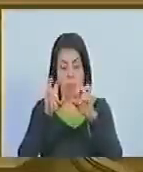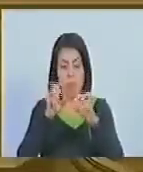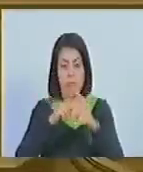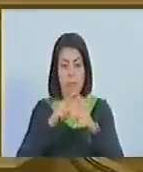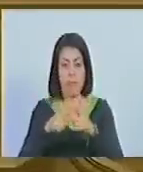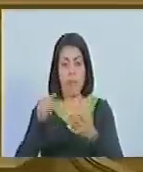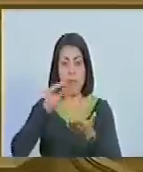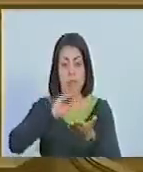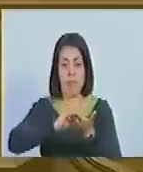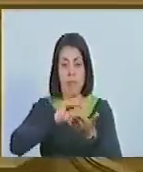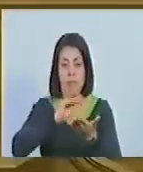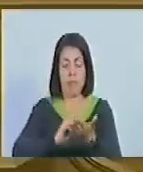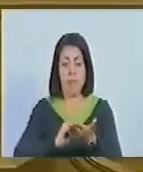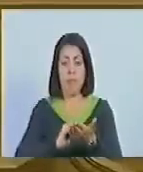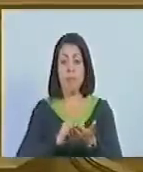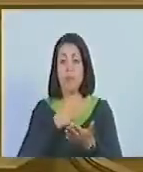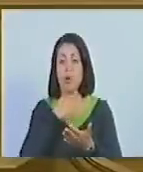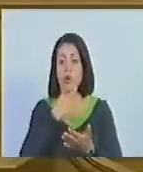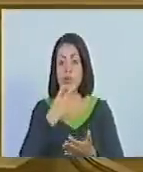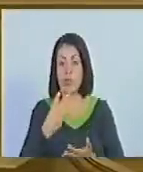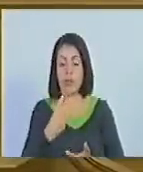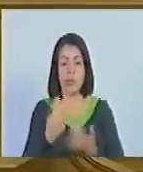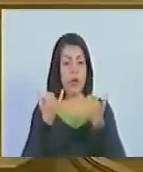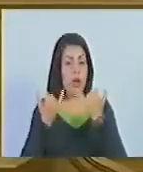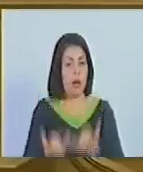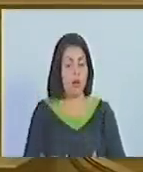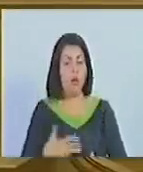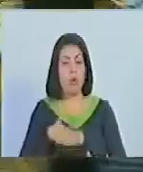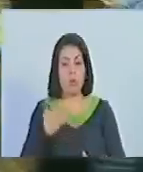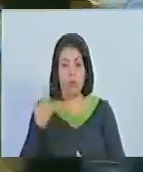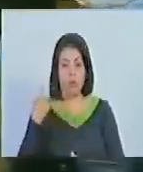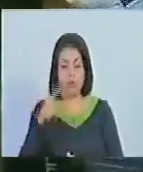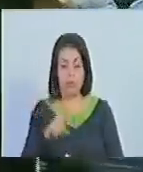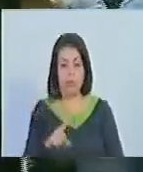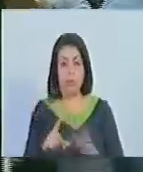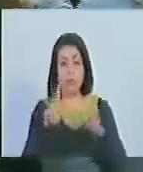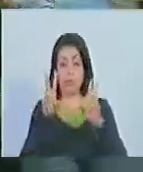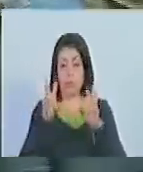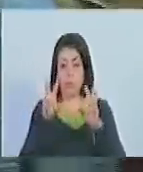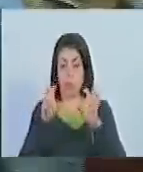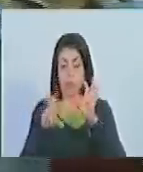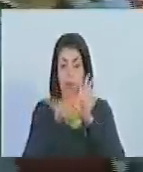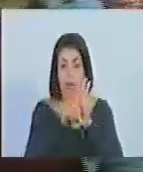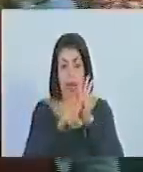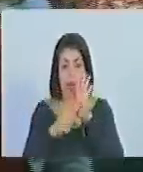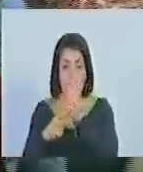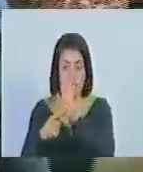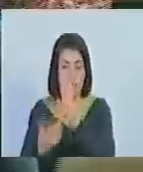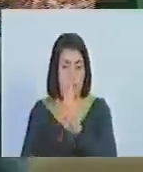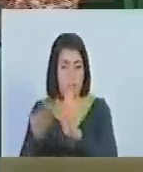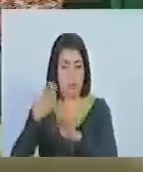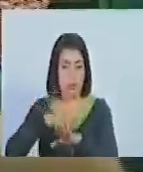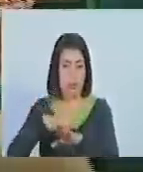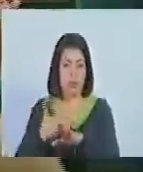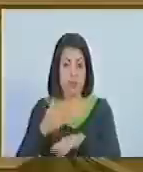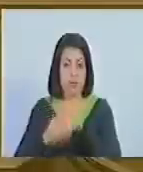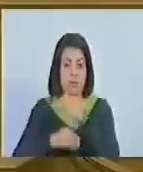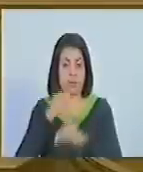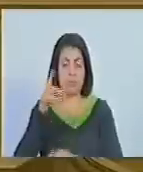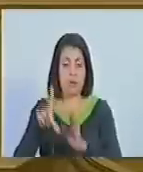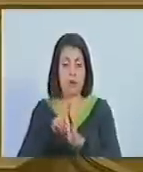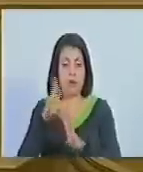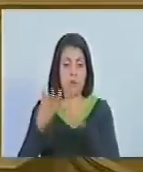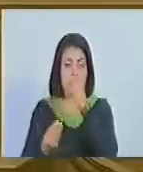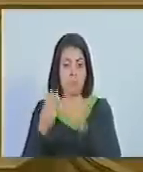renovados en su vocería, que ahora cuentan con un instrumento fundamental que es su ley de los consejos